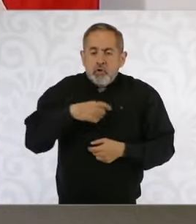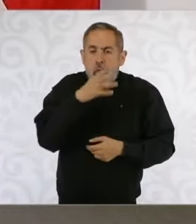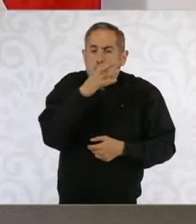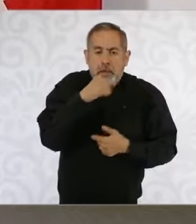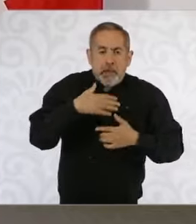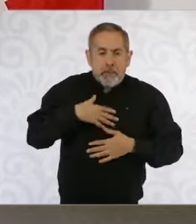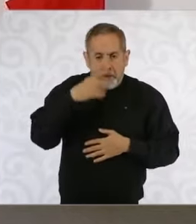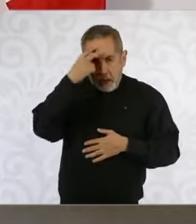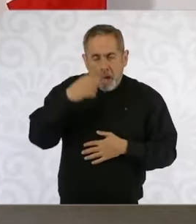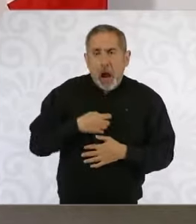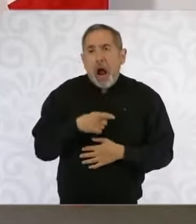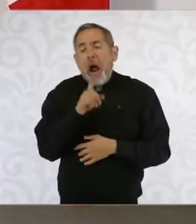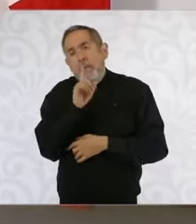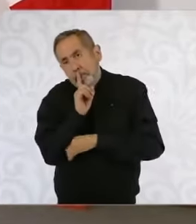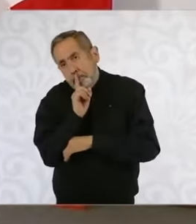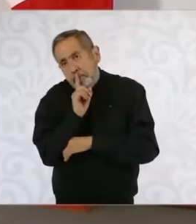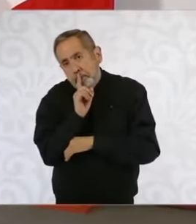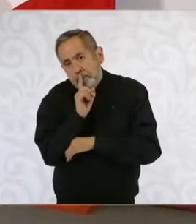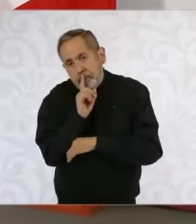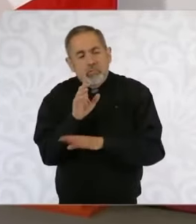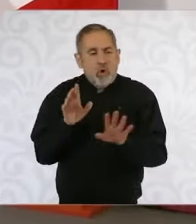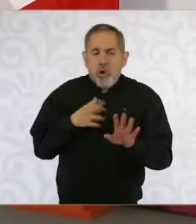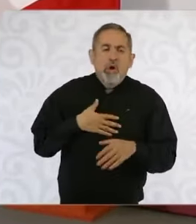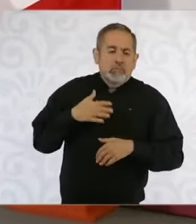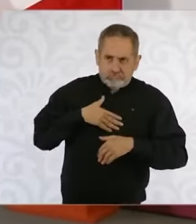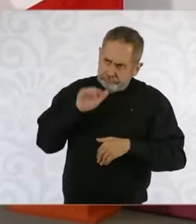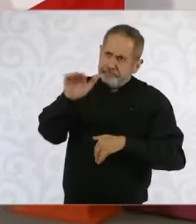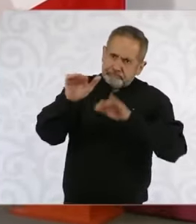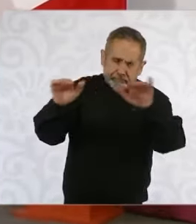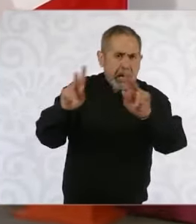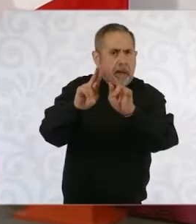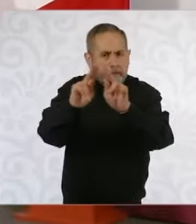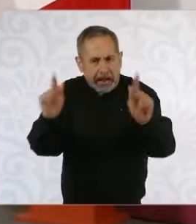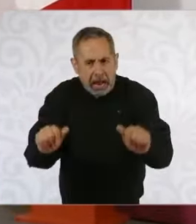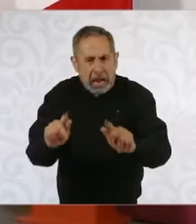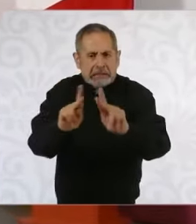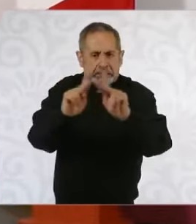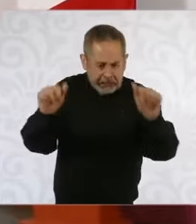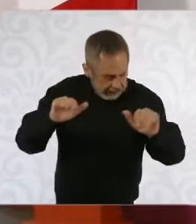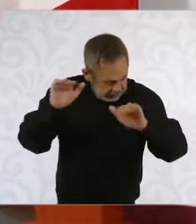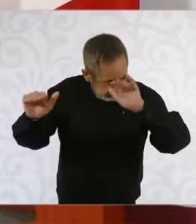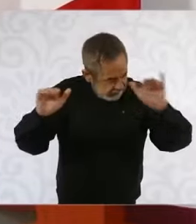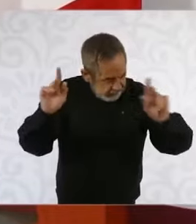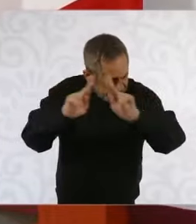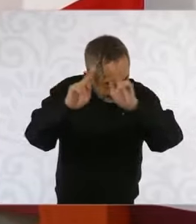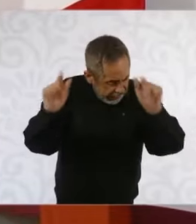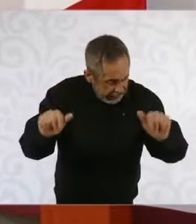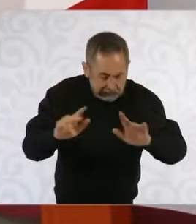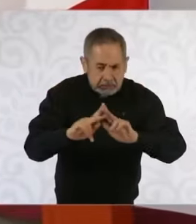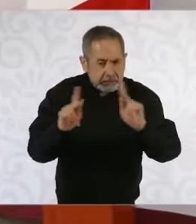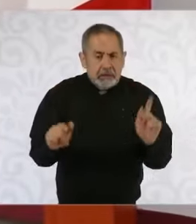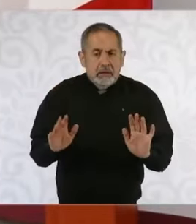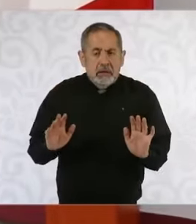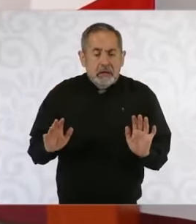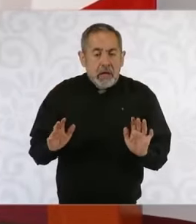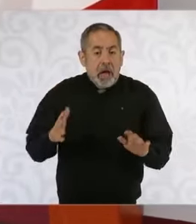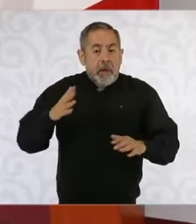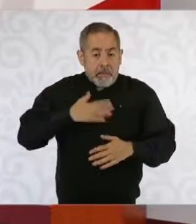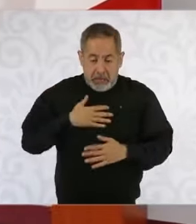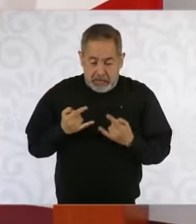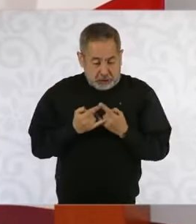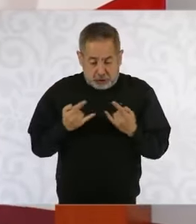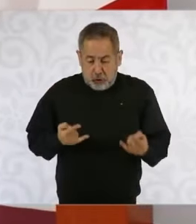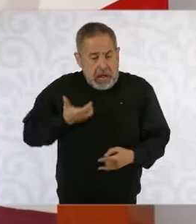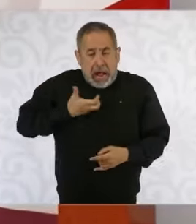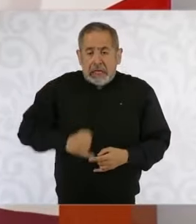podemos quedarnos callados, tenemos que exigir la paz en el mundo frente a acontecimientos como estos. México, esa es su historia